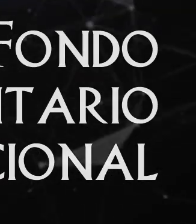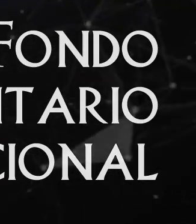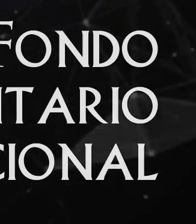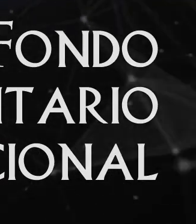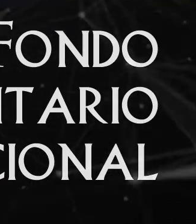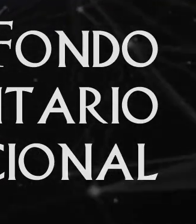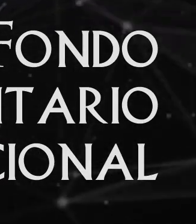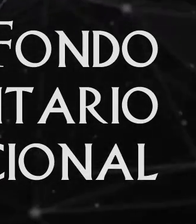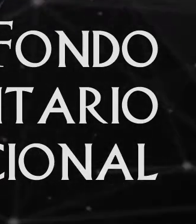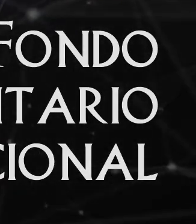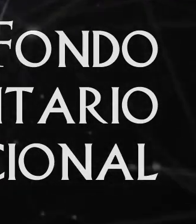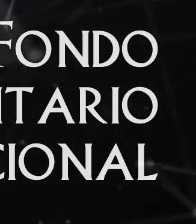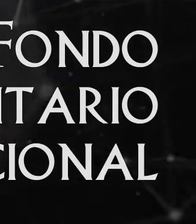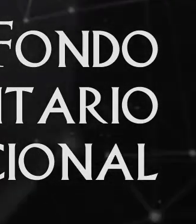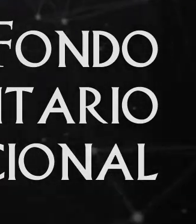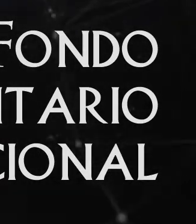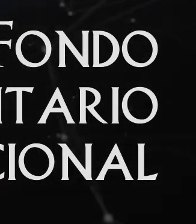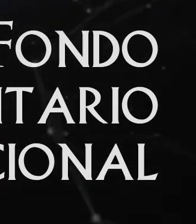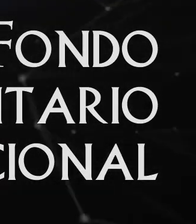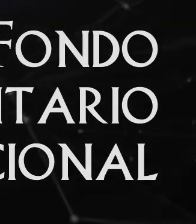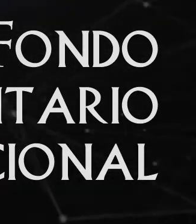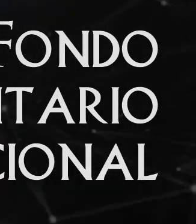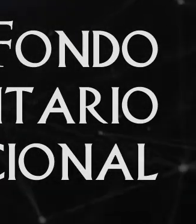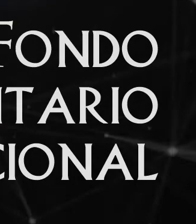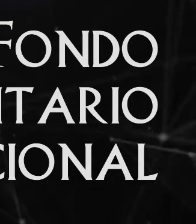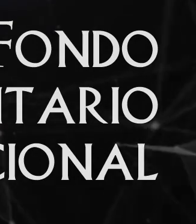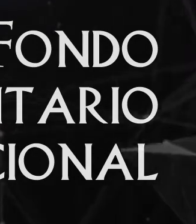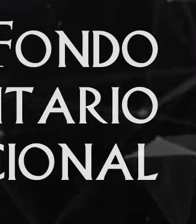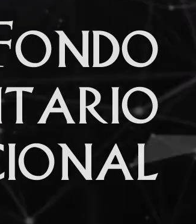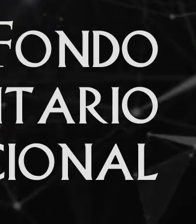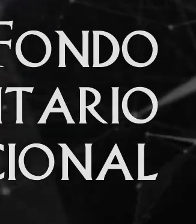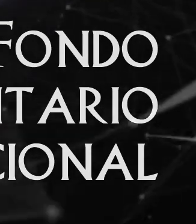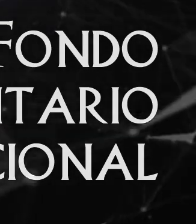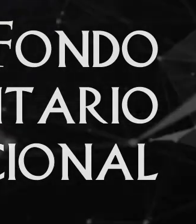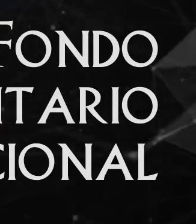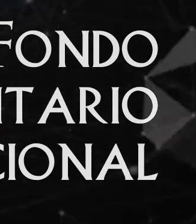El día de hoy el presidente Andrés Manuel López Obrador